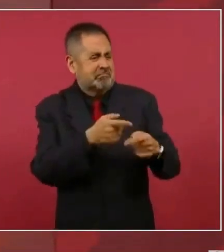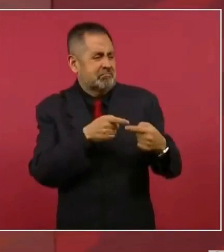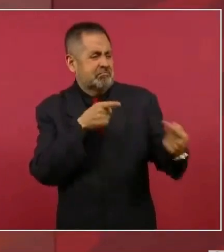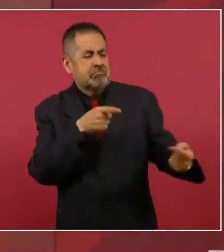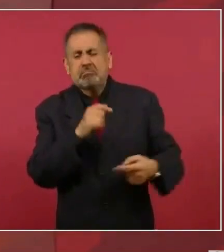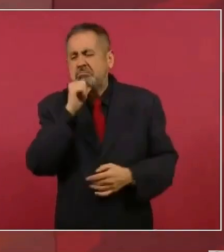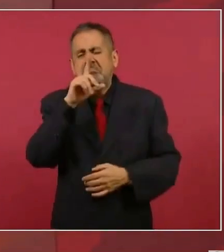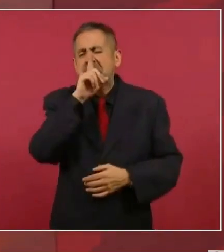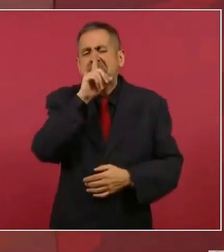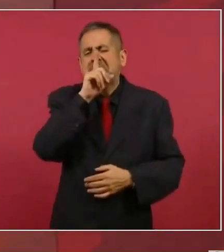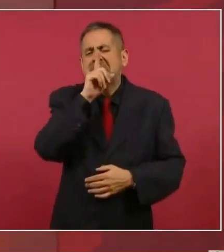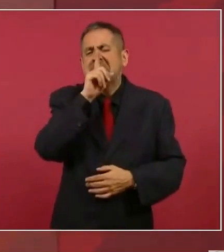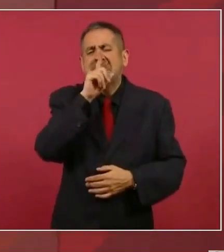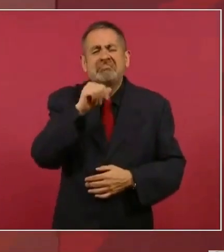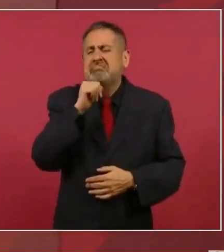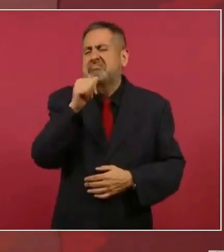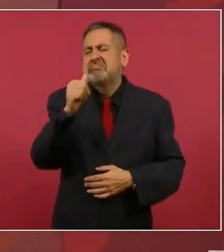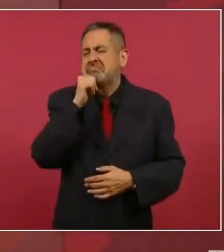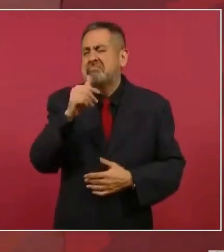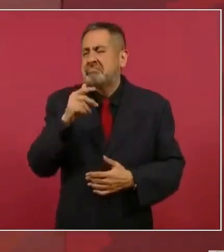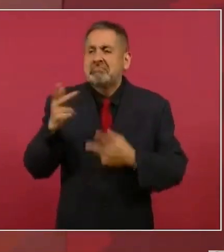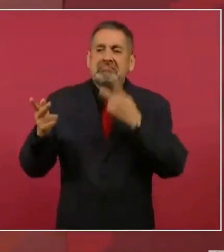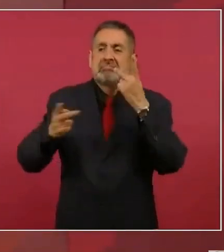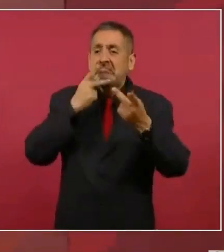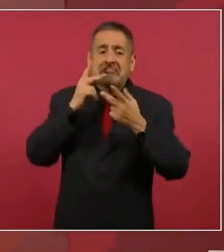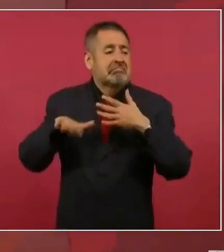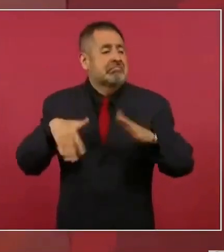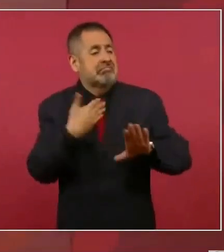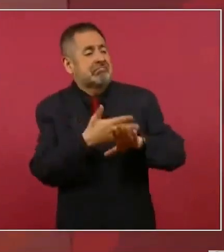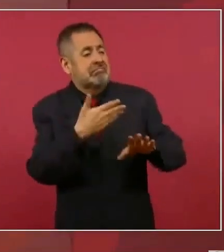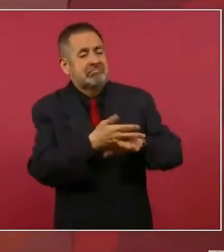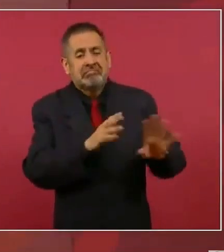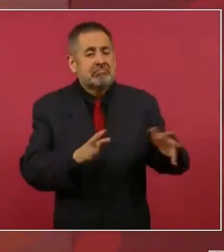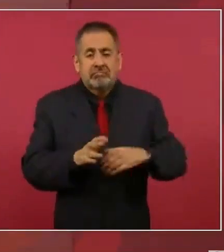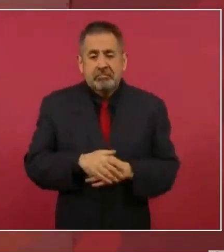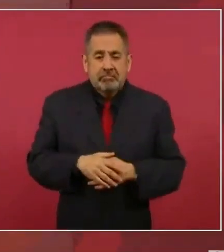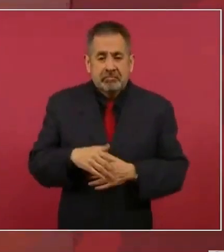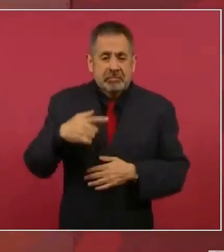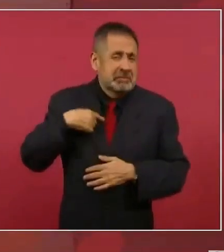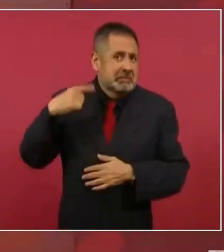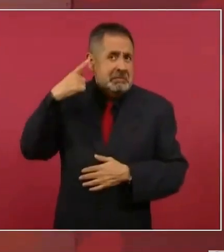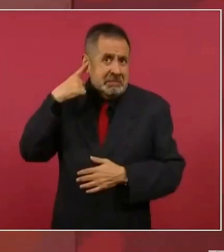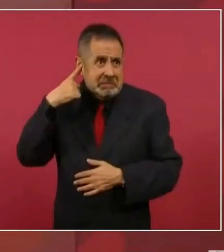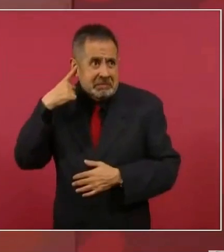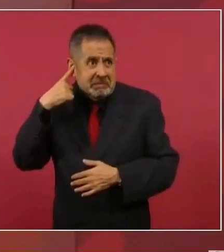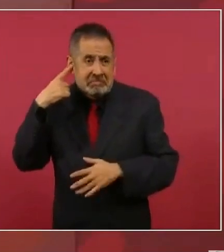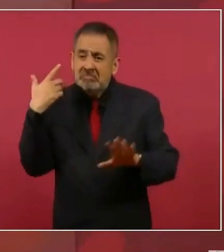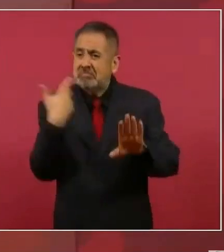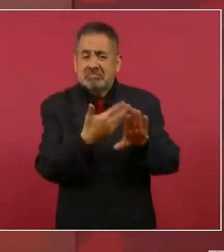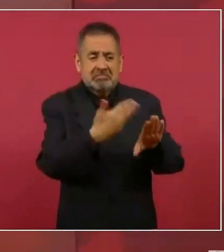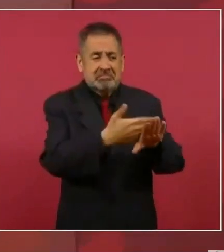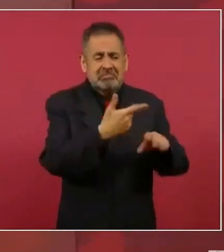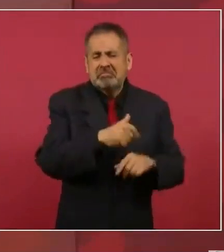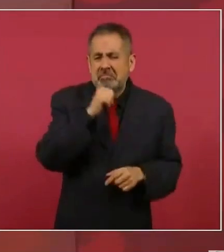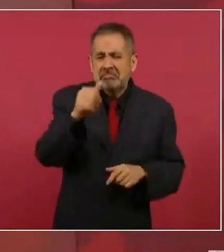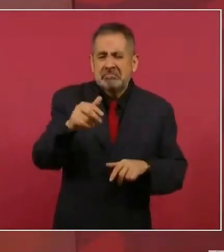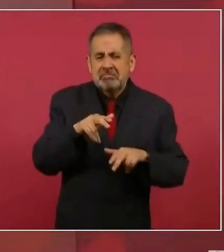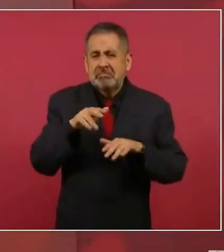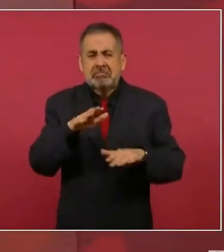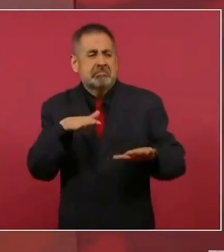adversarios, nada, no escuché nada del INE, nada.